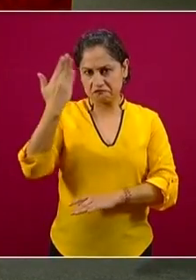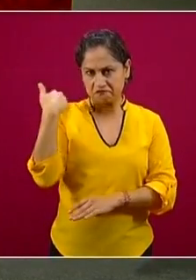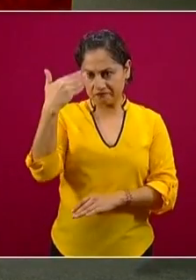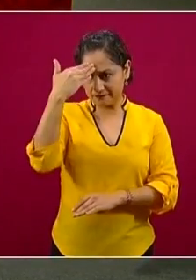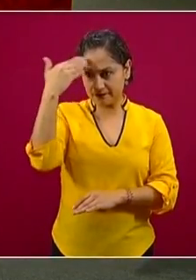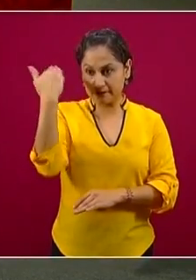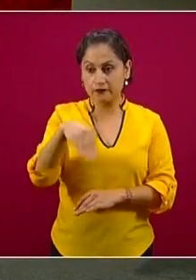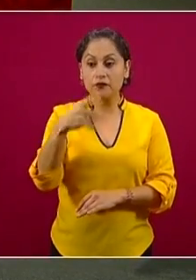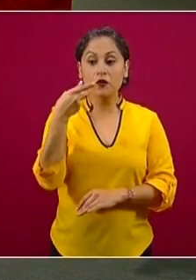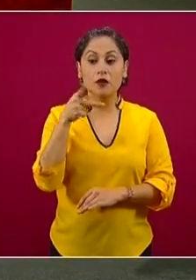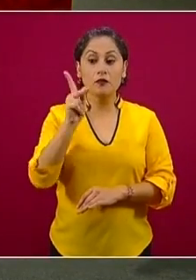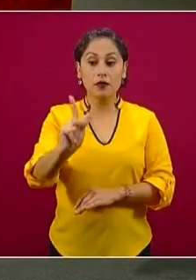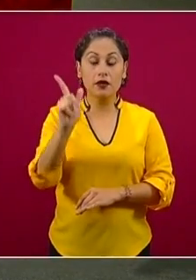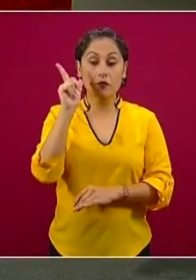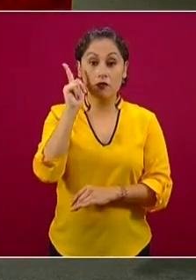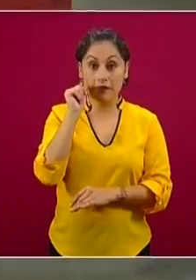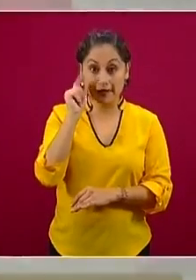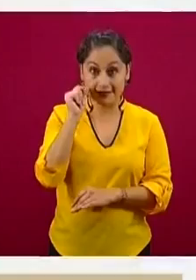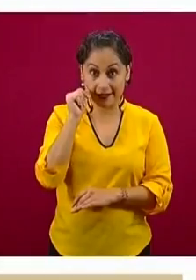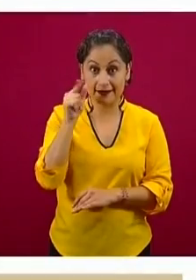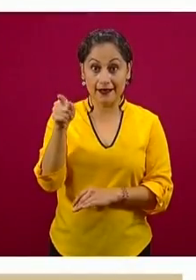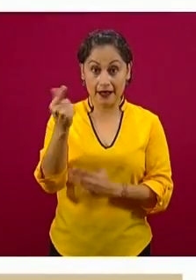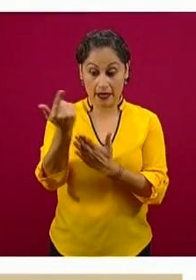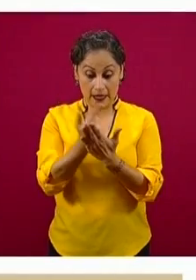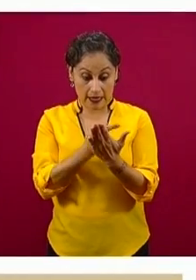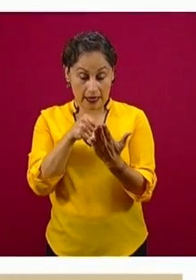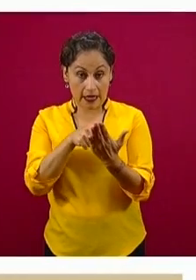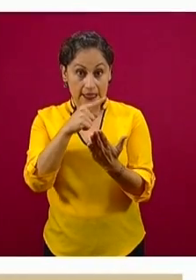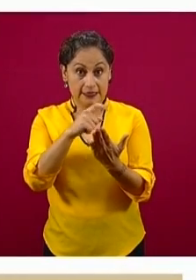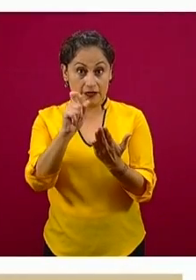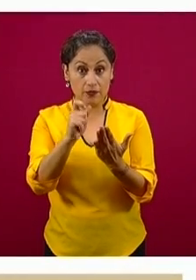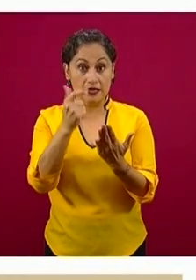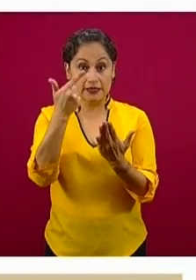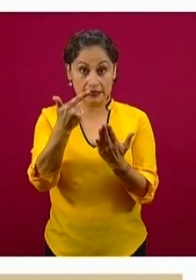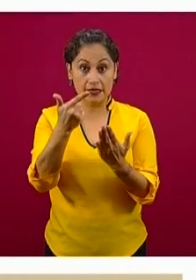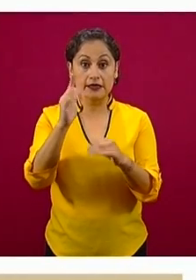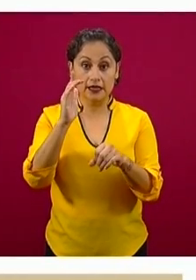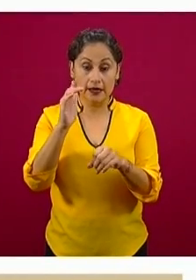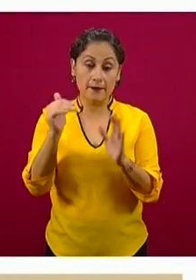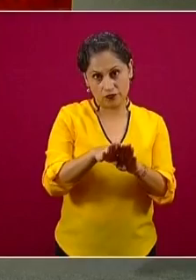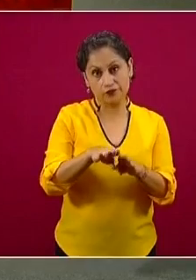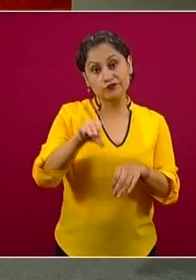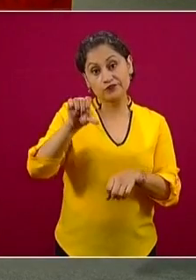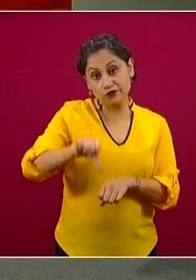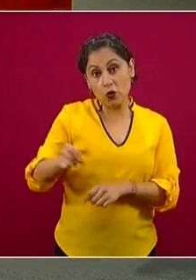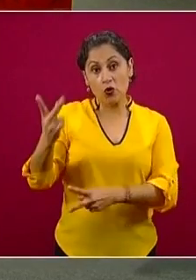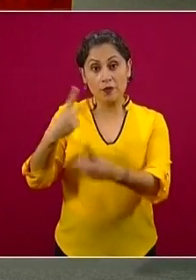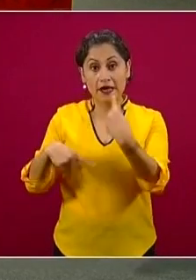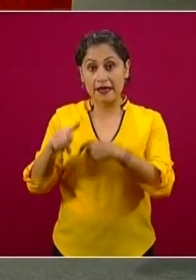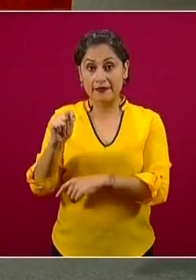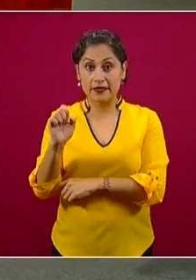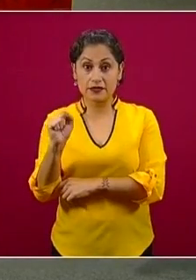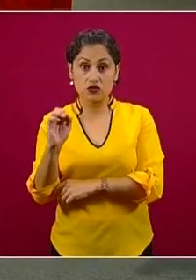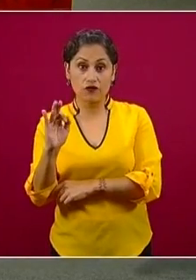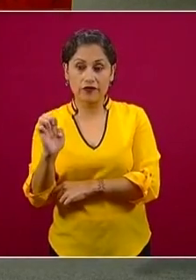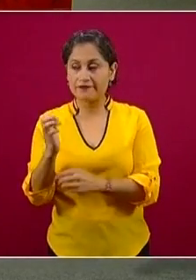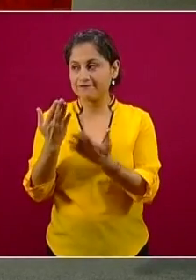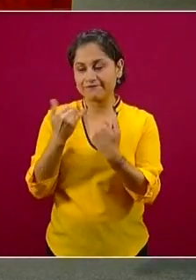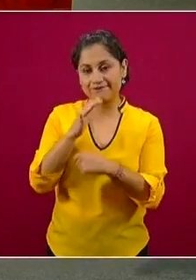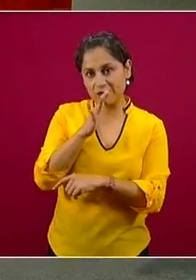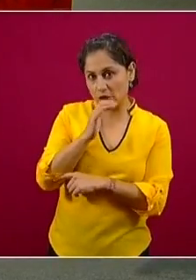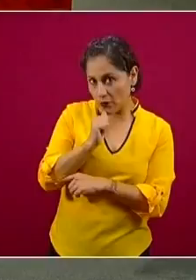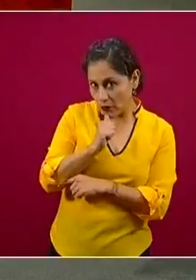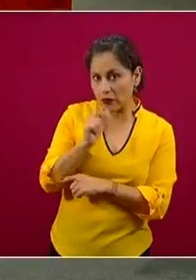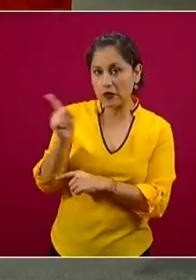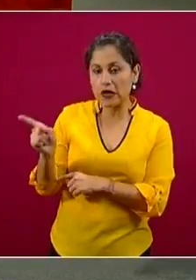apoyo a empresas del sector servicio. Indicó que dialogó con los gobernadores de Puebla, Miguel Barbosa, del Estado de México, Alfredo del Mazo